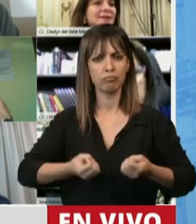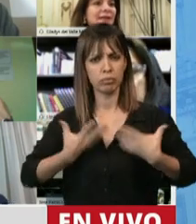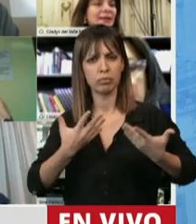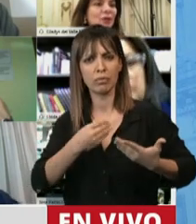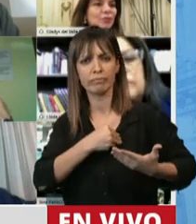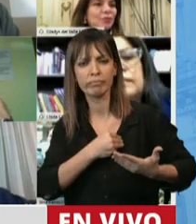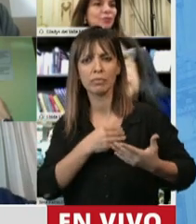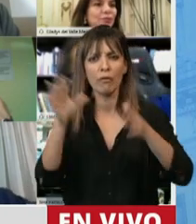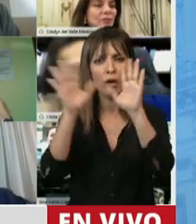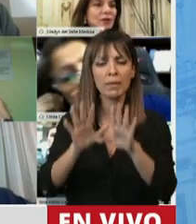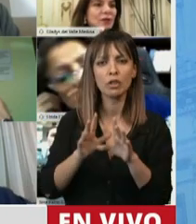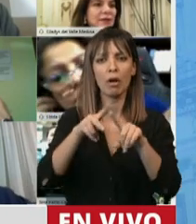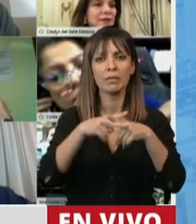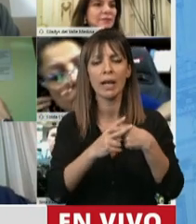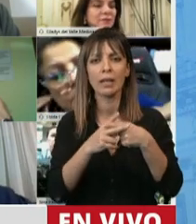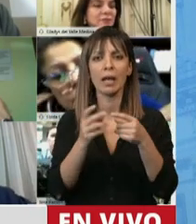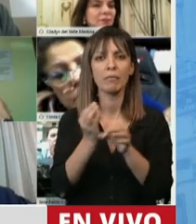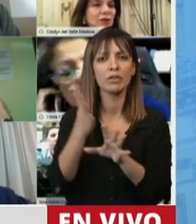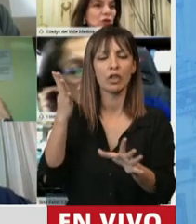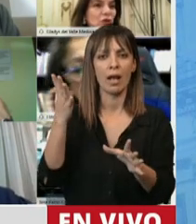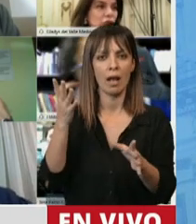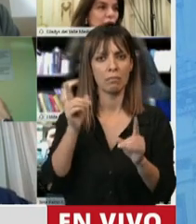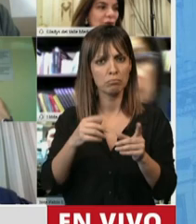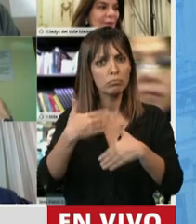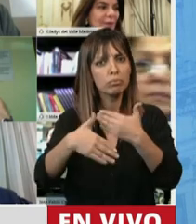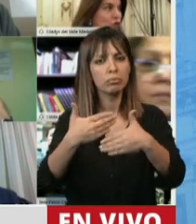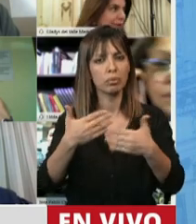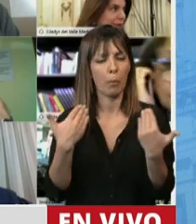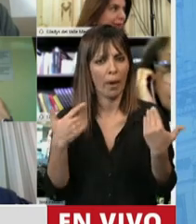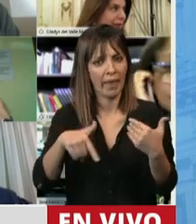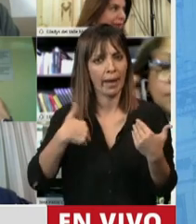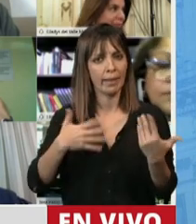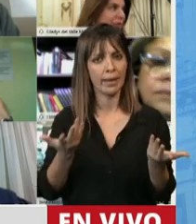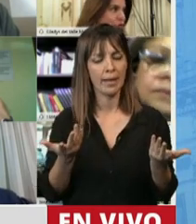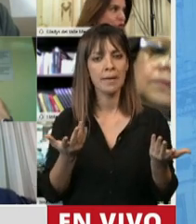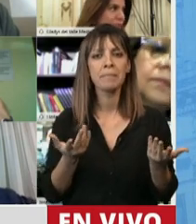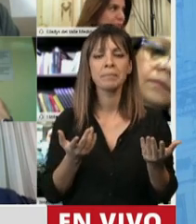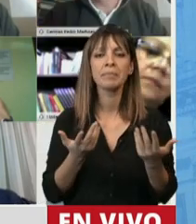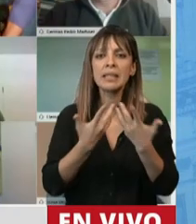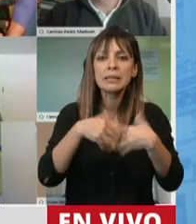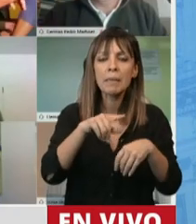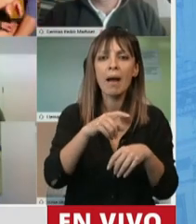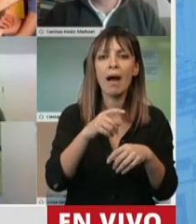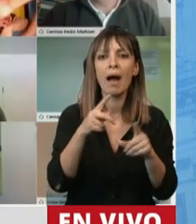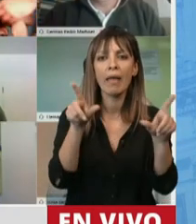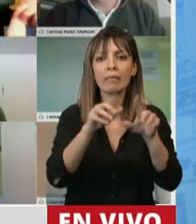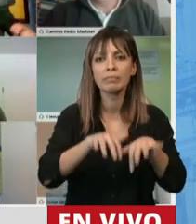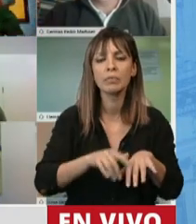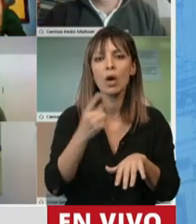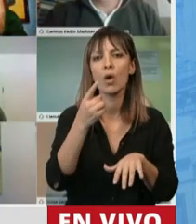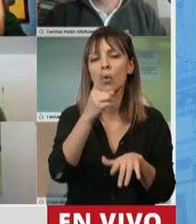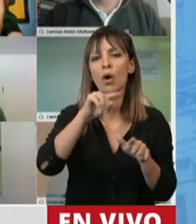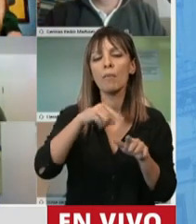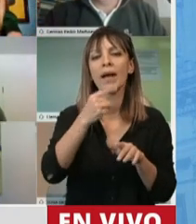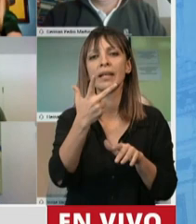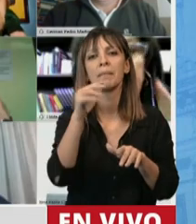formación técnica y profesional y vocación y fuerza emprendedora. El sector tecnológico del país da trabajo a 1.3 millones de argentinos.